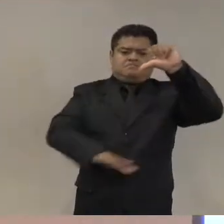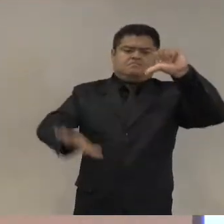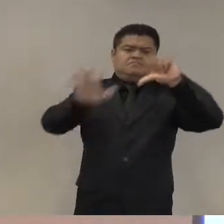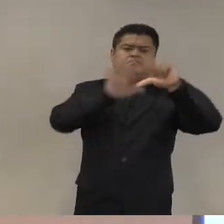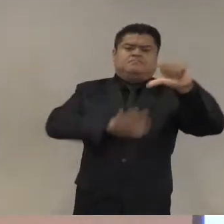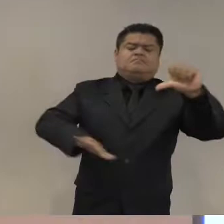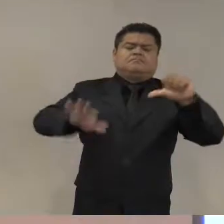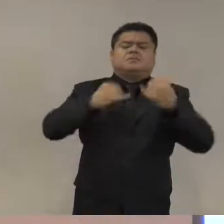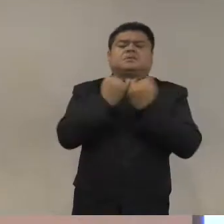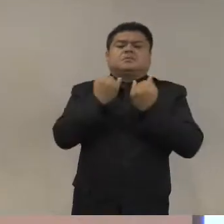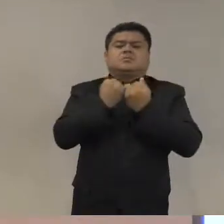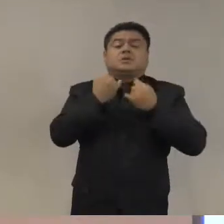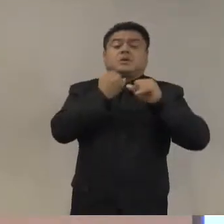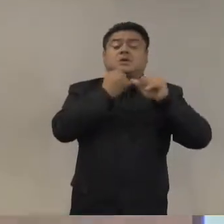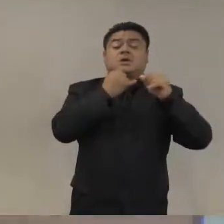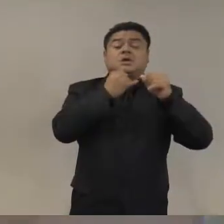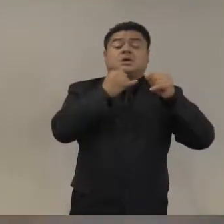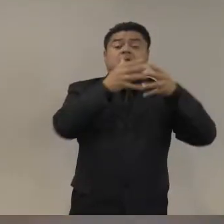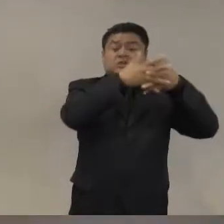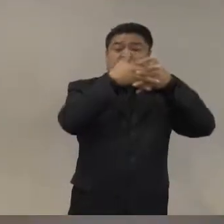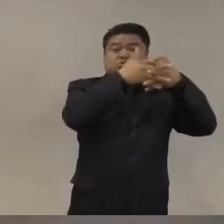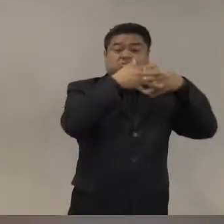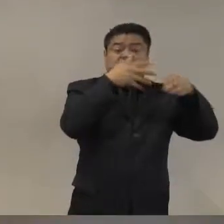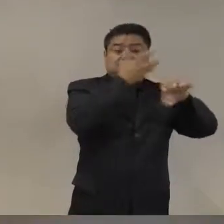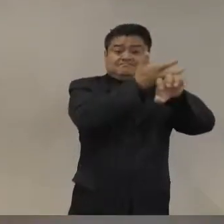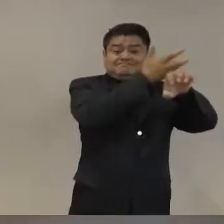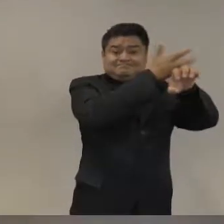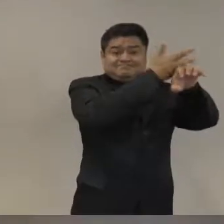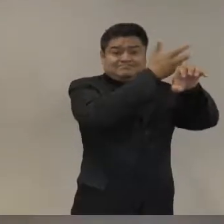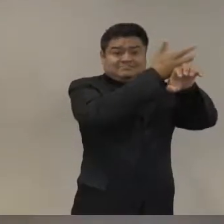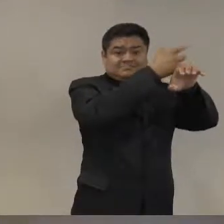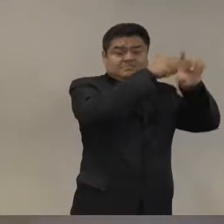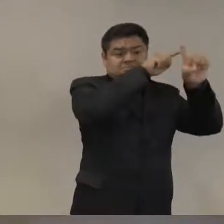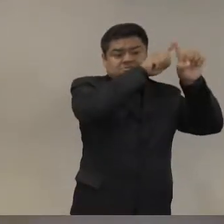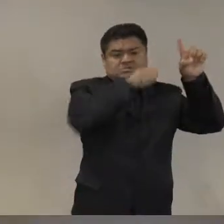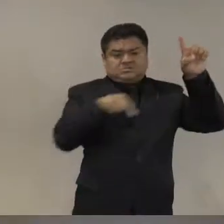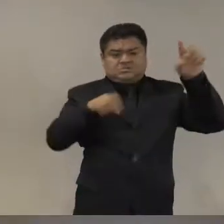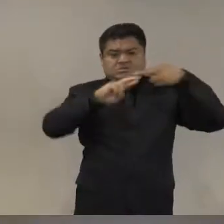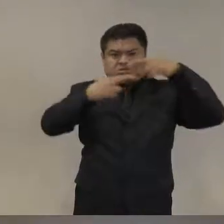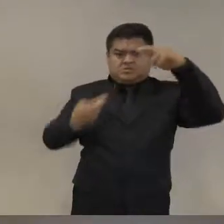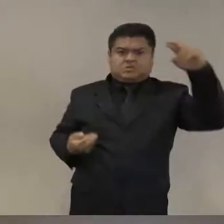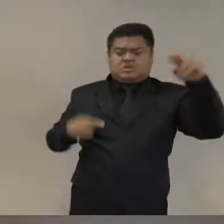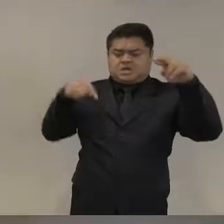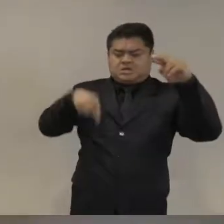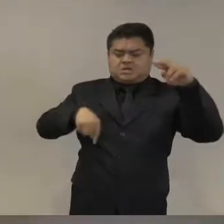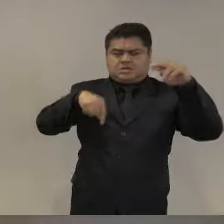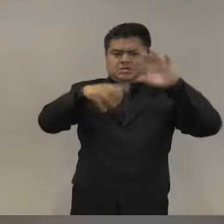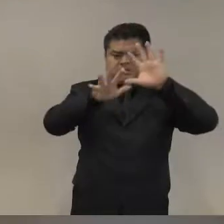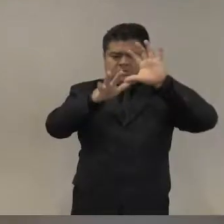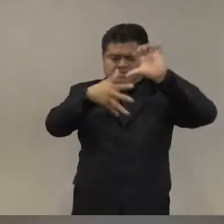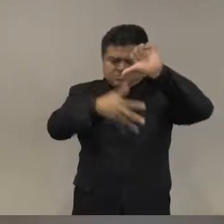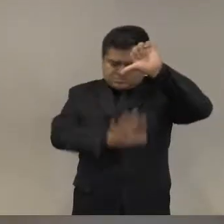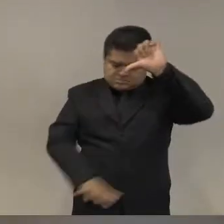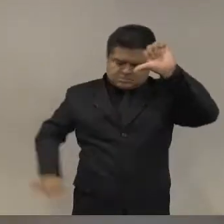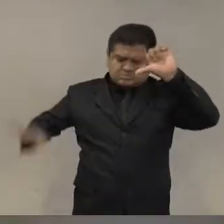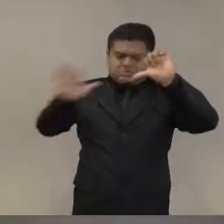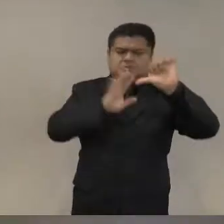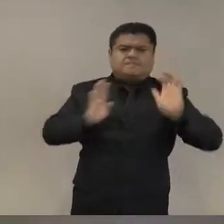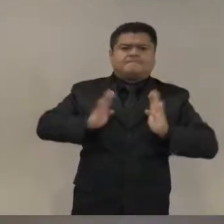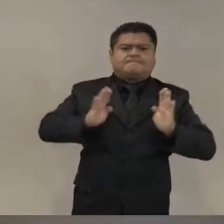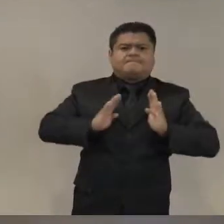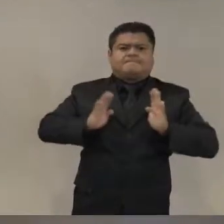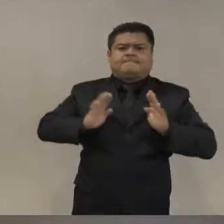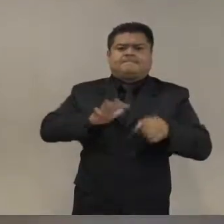de Estados Unidos y los militares y policías de toda la región. Es algo que me ha obsesionado desde que tenía